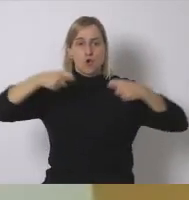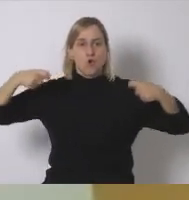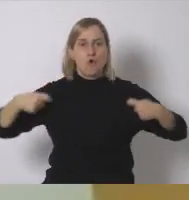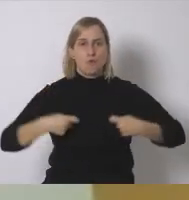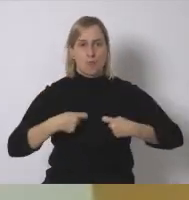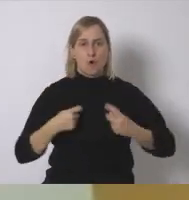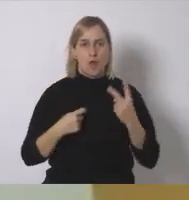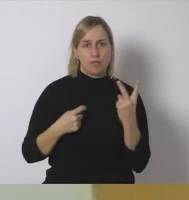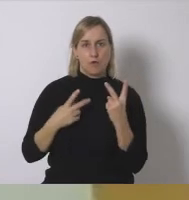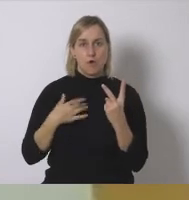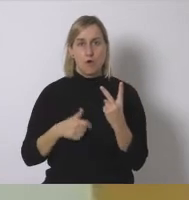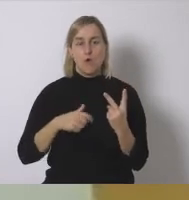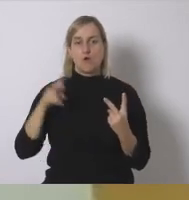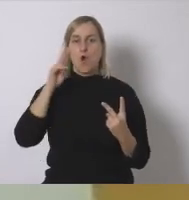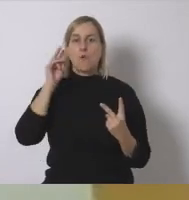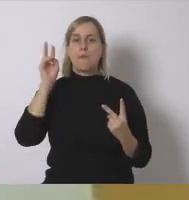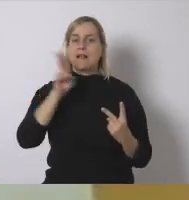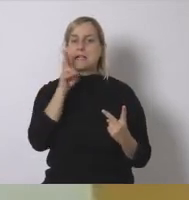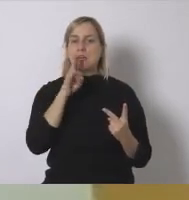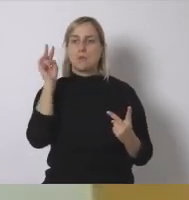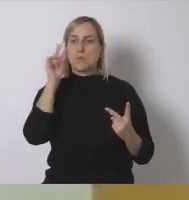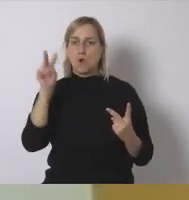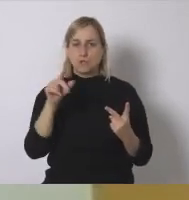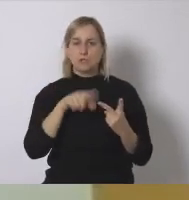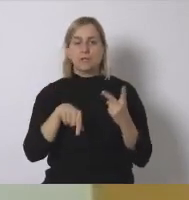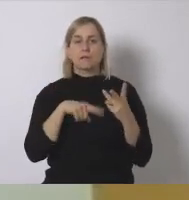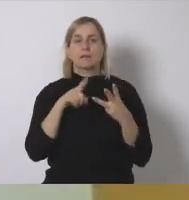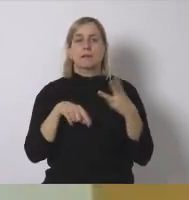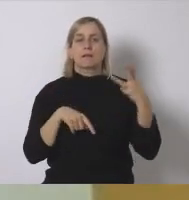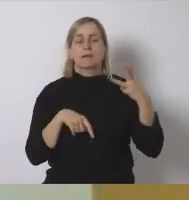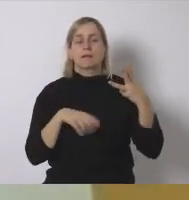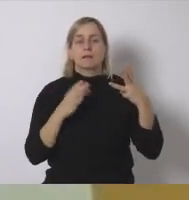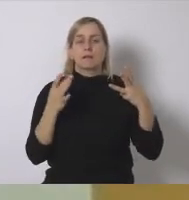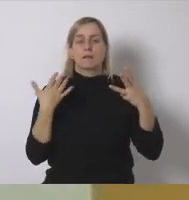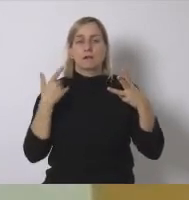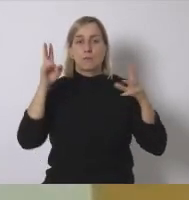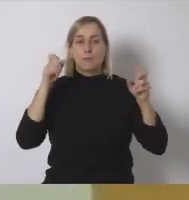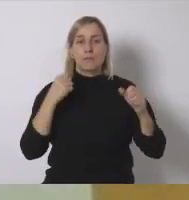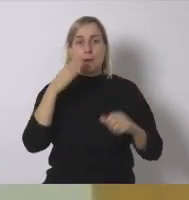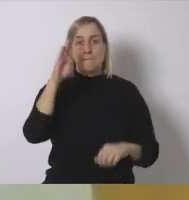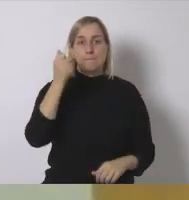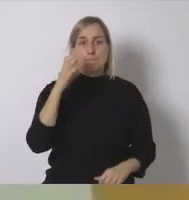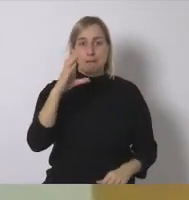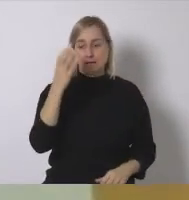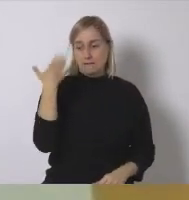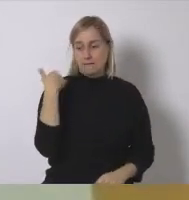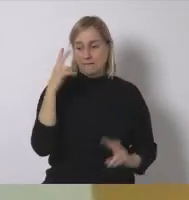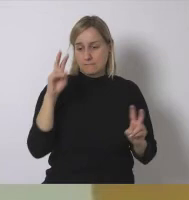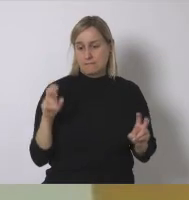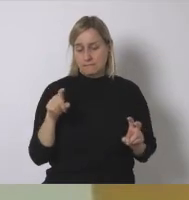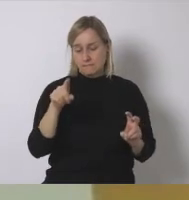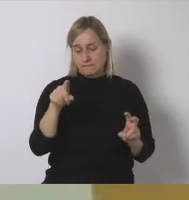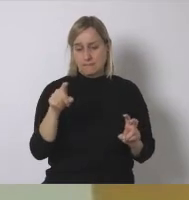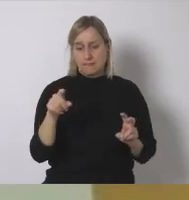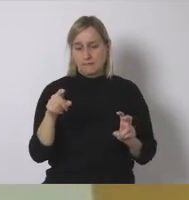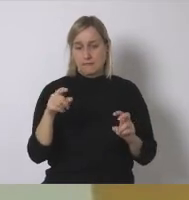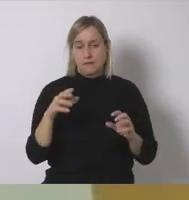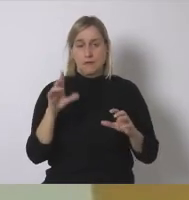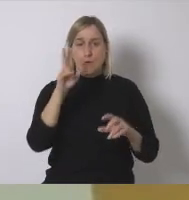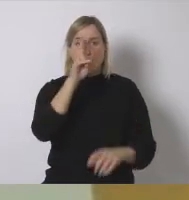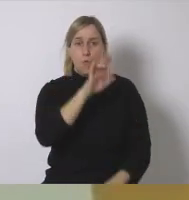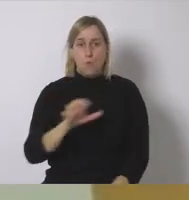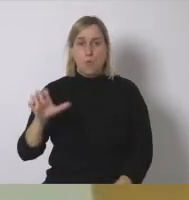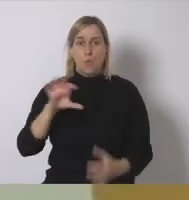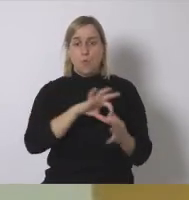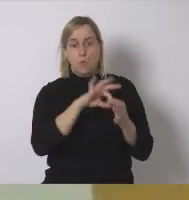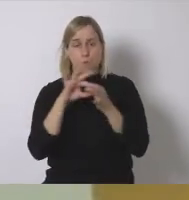con la presencia de grandes corporaciones el greenwashing las inversiones públicas las PAC de la Unión Europea en el mundo agrario y lo que